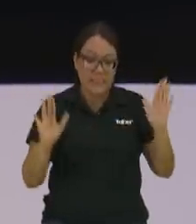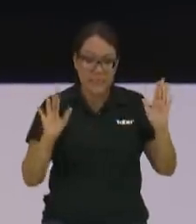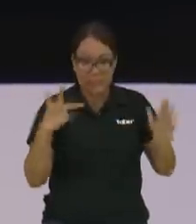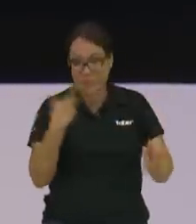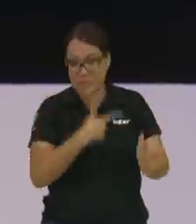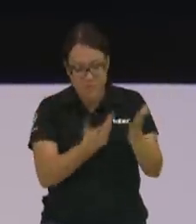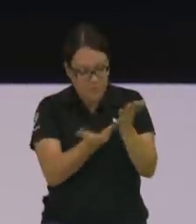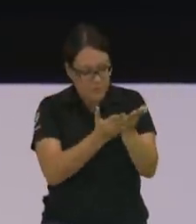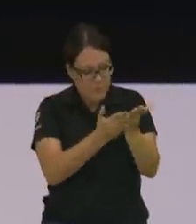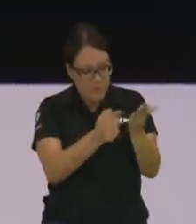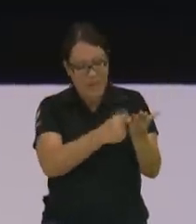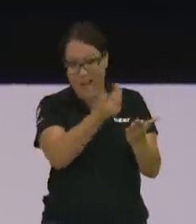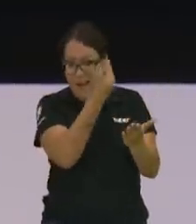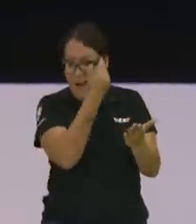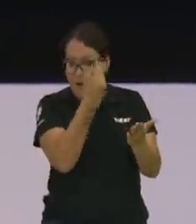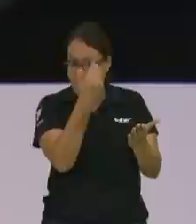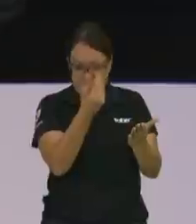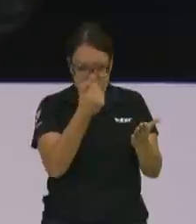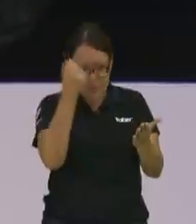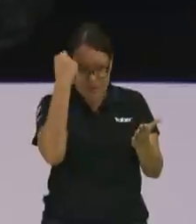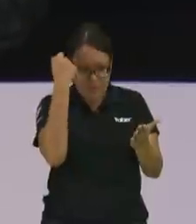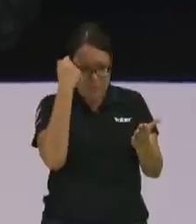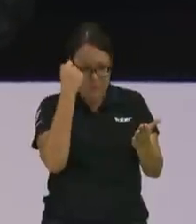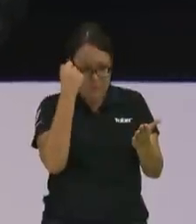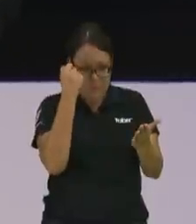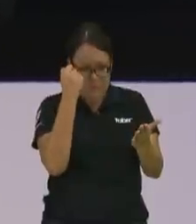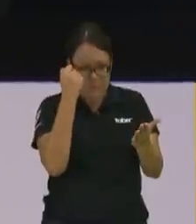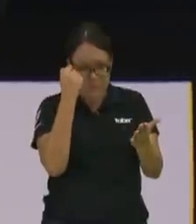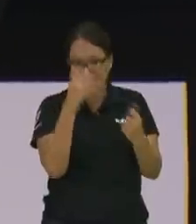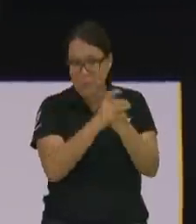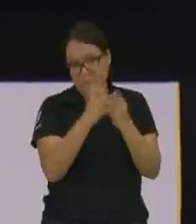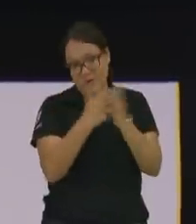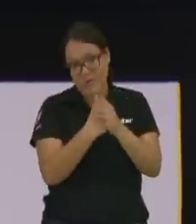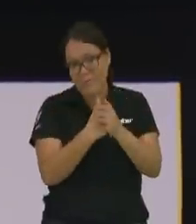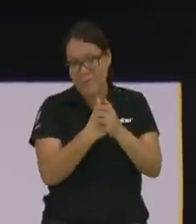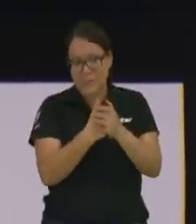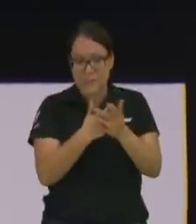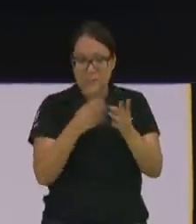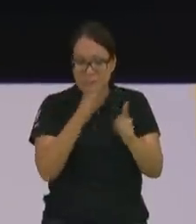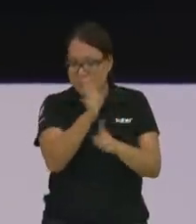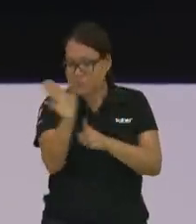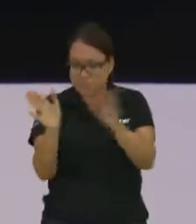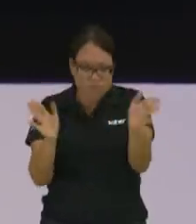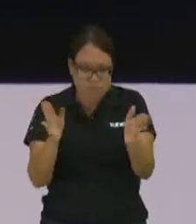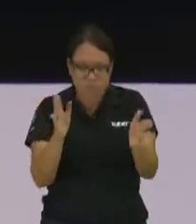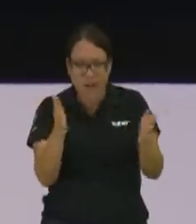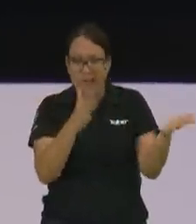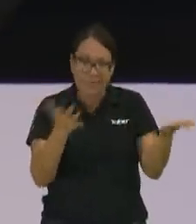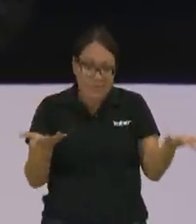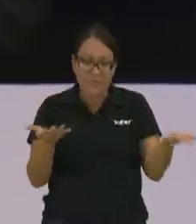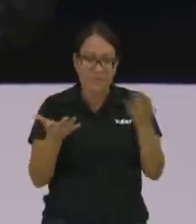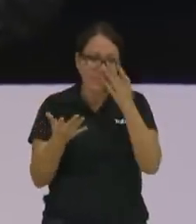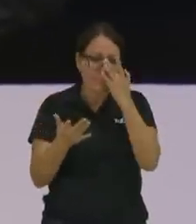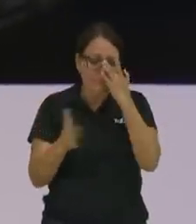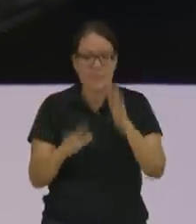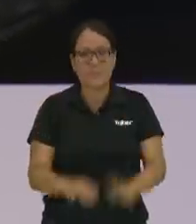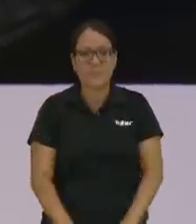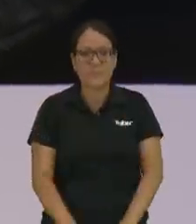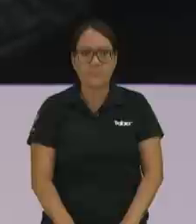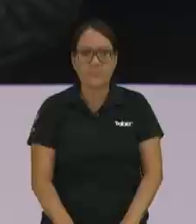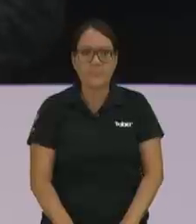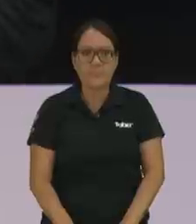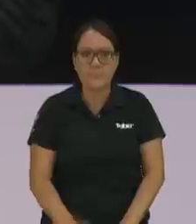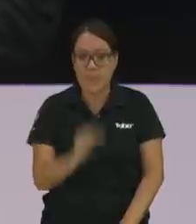conforme a la palabra del Señor vamos a tropezar menos el abecedario entonces del creyente o del cristiano dice de más